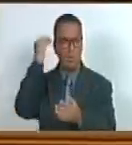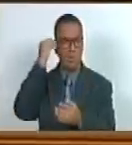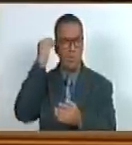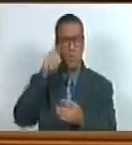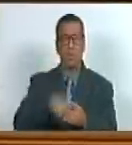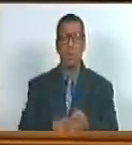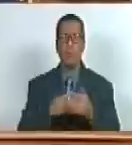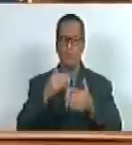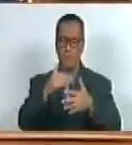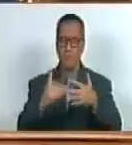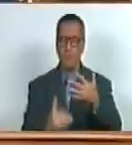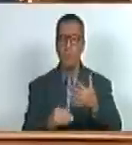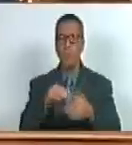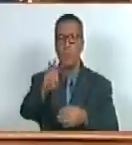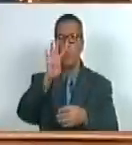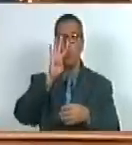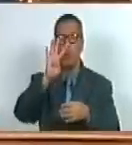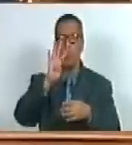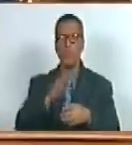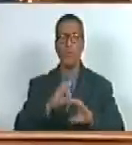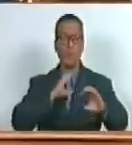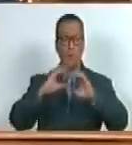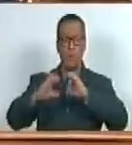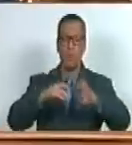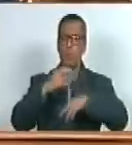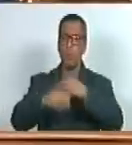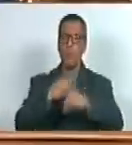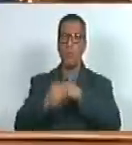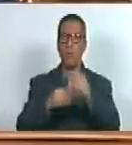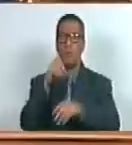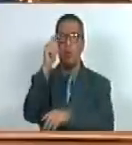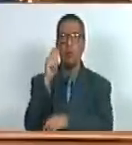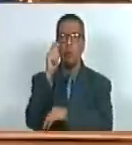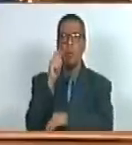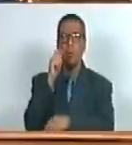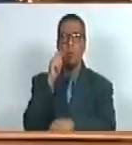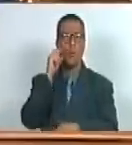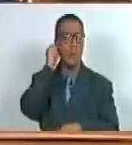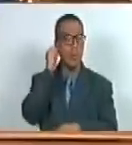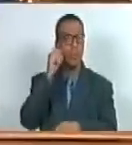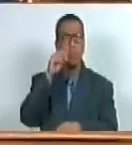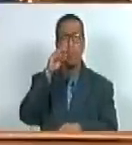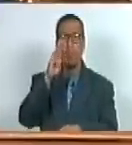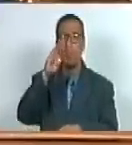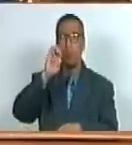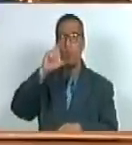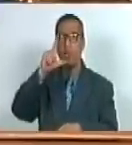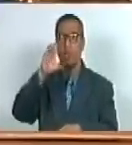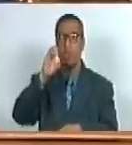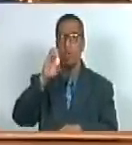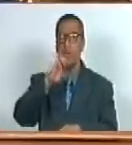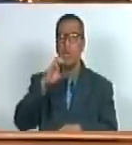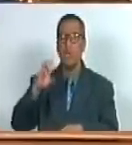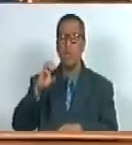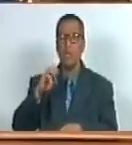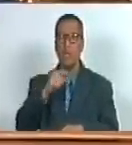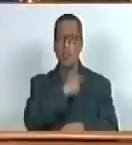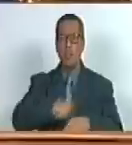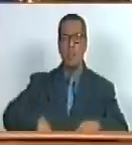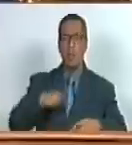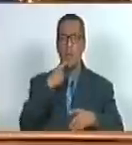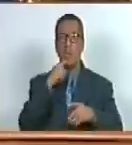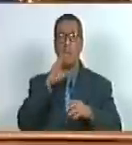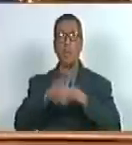punto de la cuenta cuenta número cuatro comunicación suscrita por la diputada Blanca Caut presidente de la Comisión Especial para la